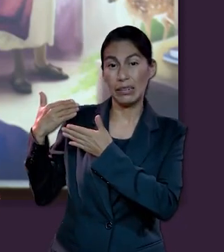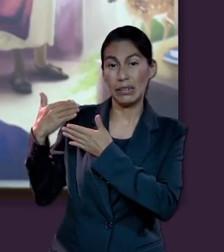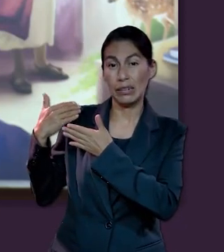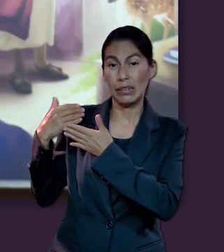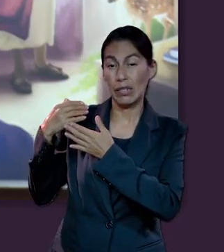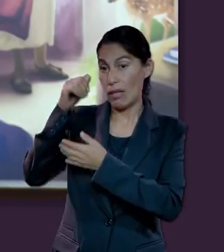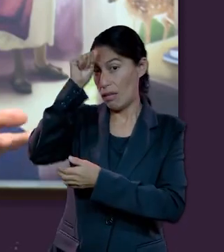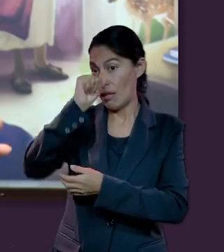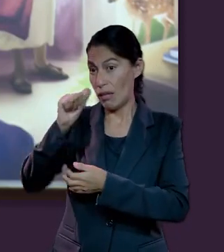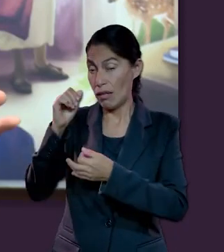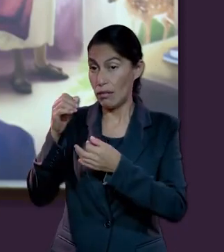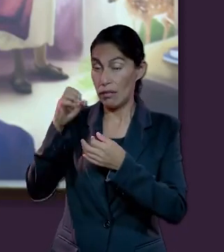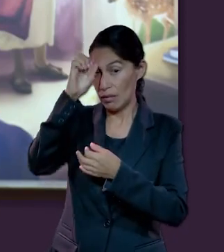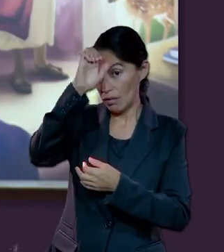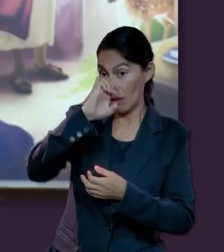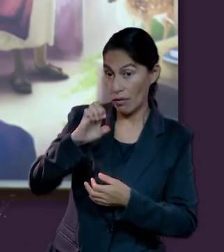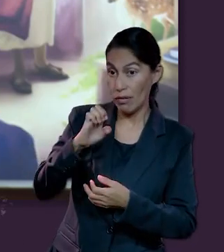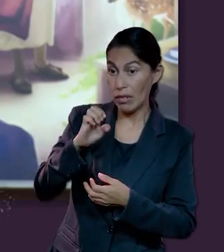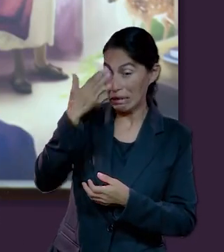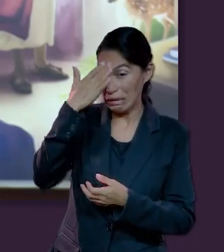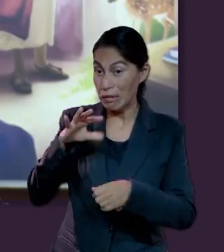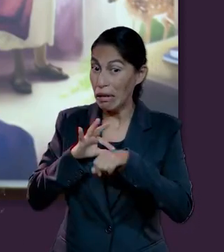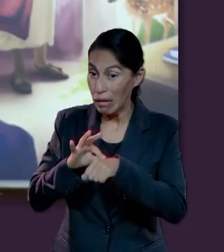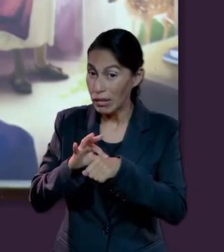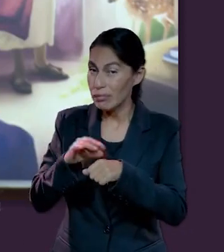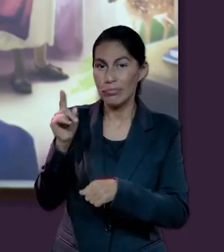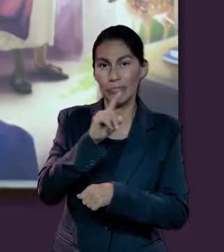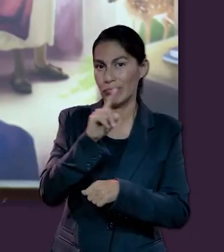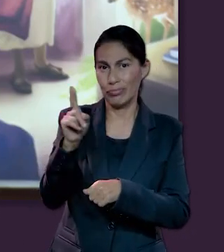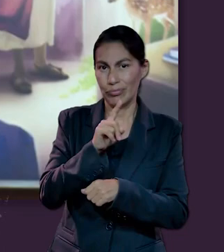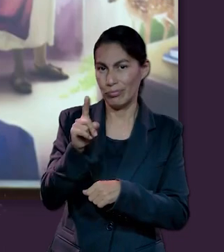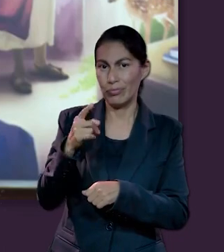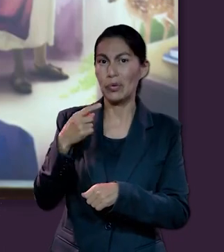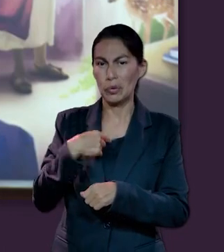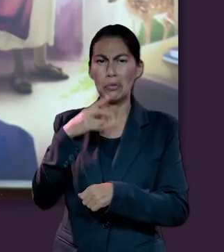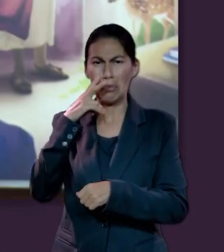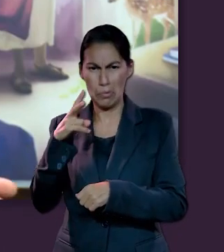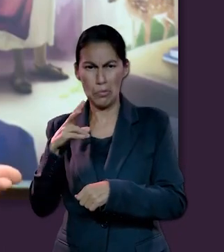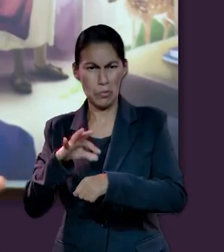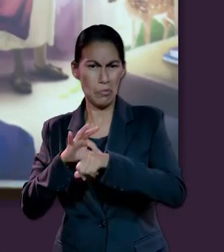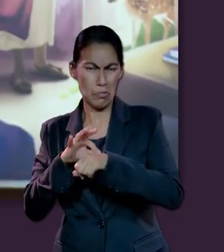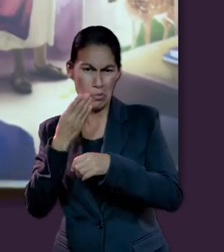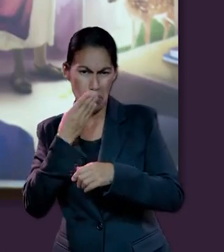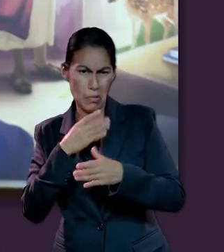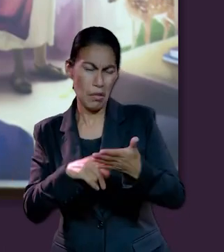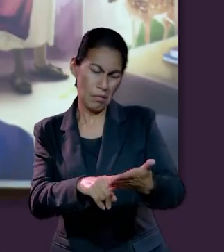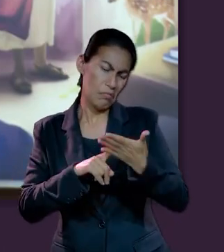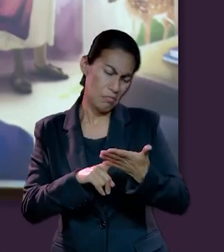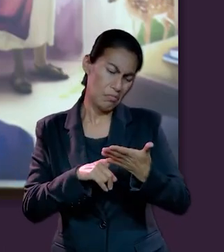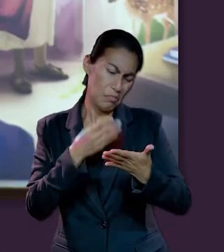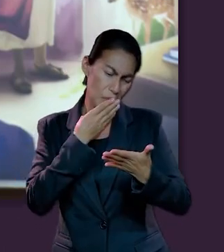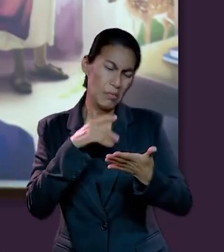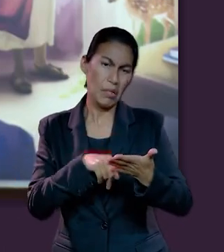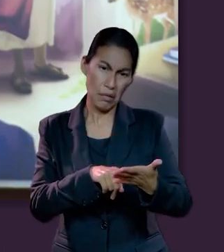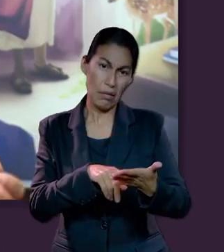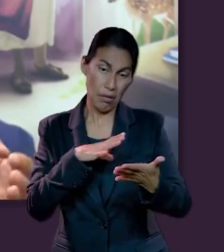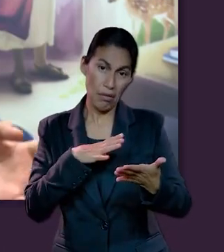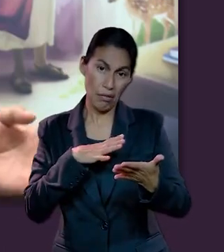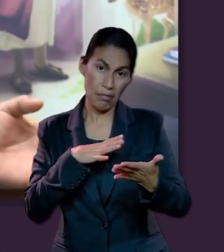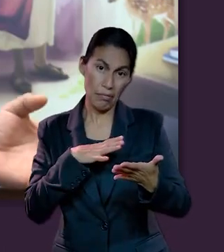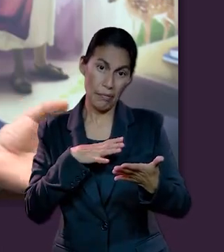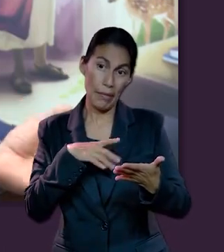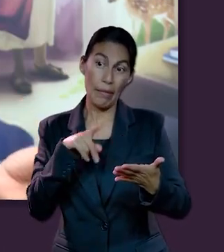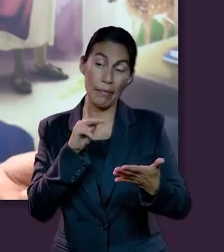Adán y Eva no lo testificaron. Nosotros sí lo podemos ver, ¿no? En la Biblia, pero ellos no estuvieron allá. Entonces,